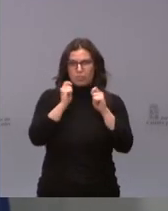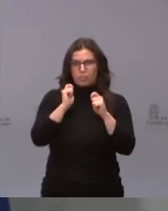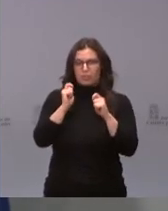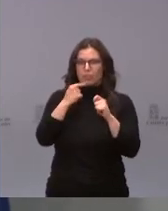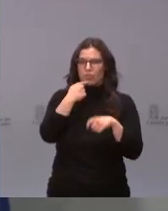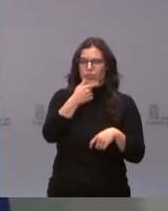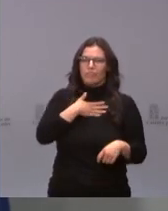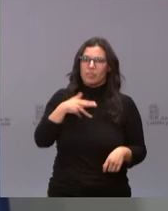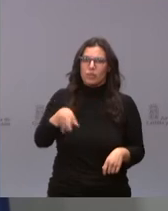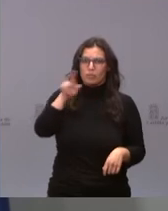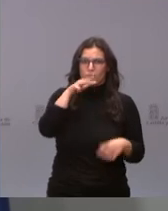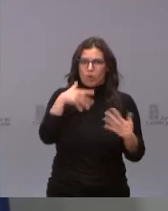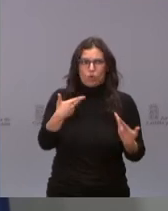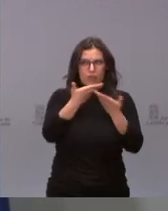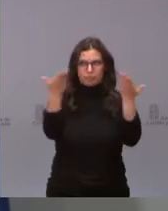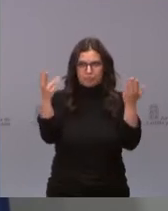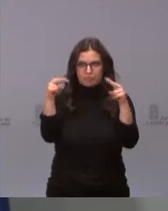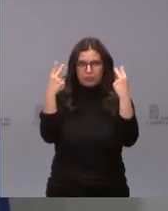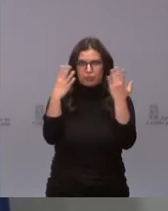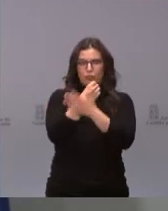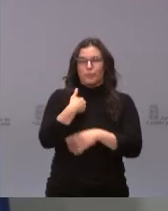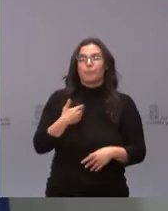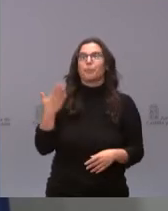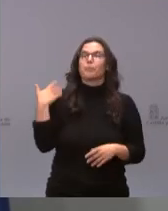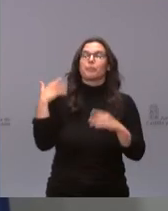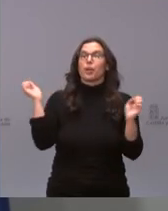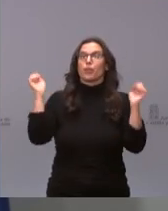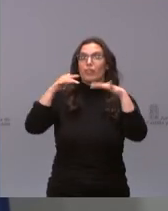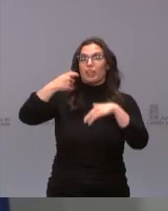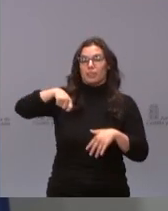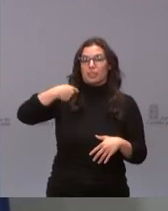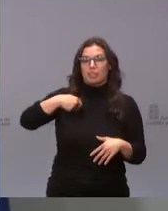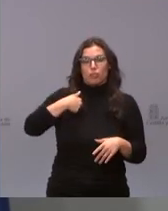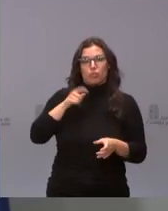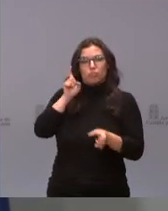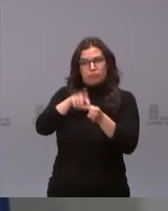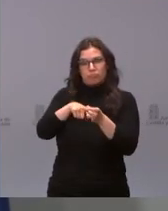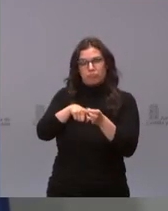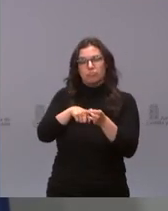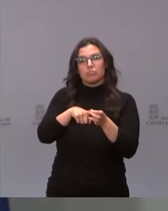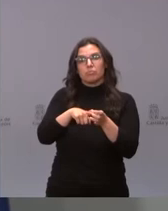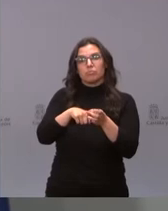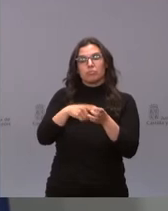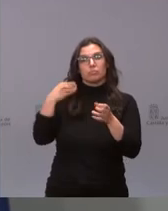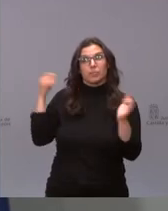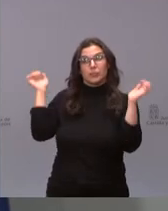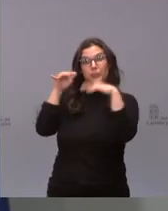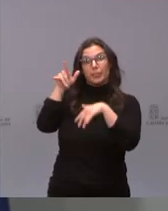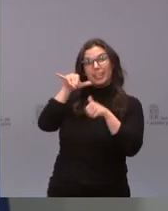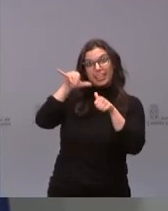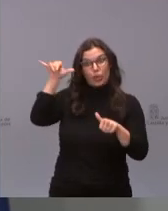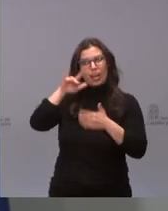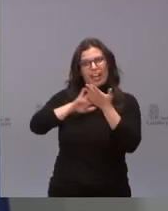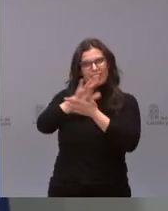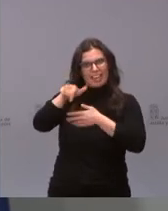repetirlo hoy delante de todos. En una conferencia de presidentes en la que estaba yo presente, en La Rioja, después de comentar este asunto